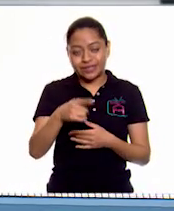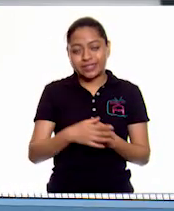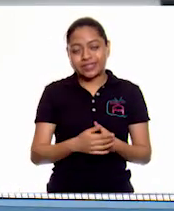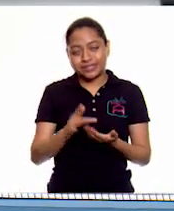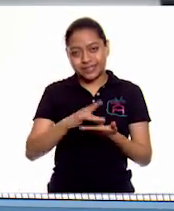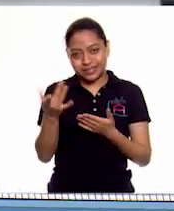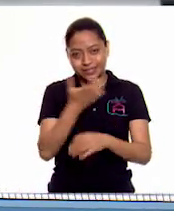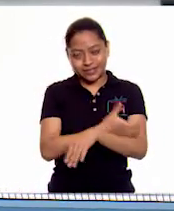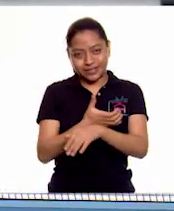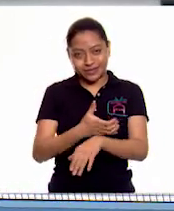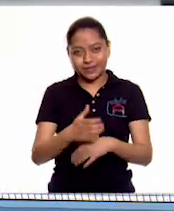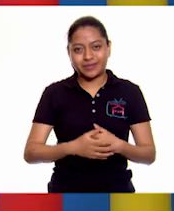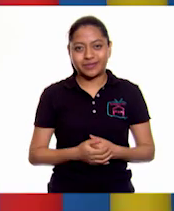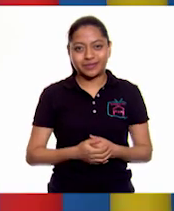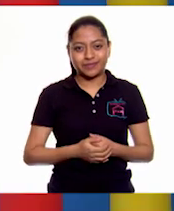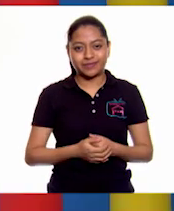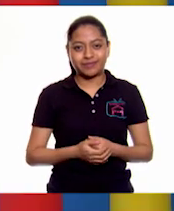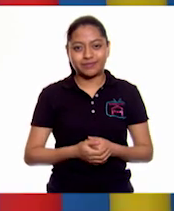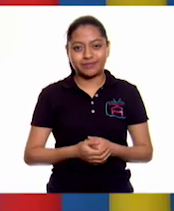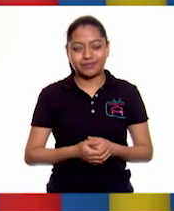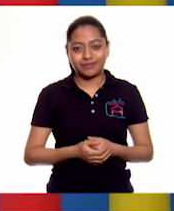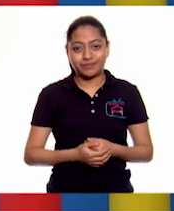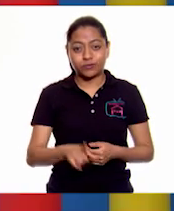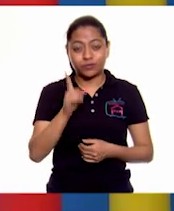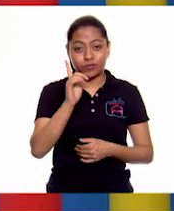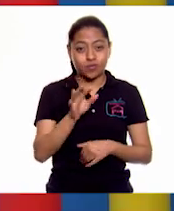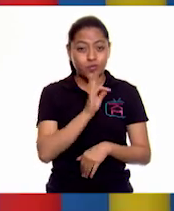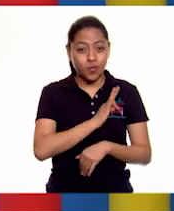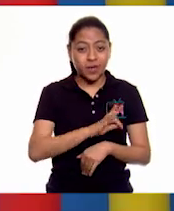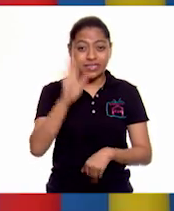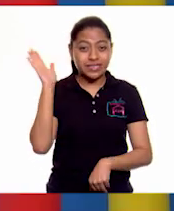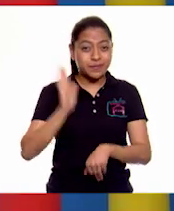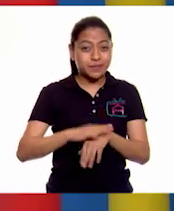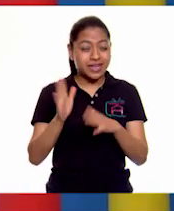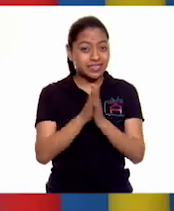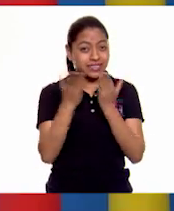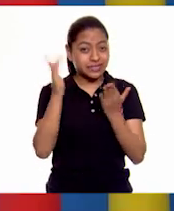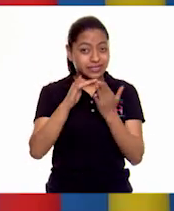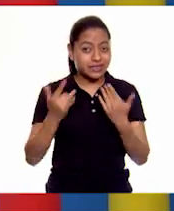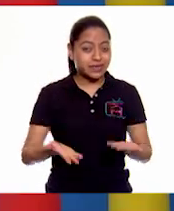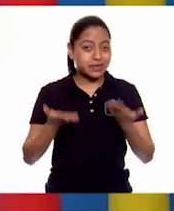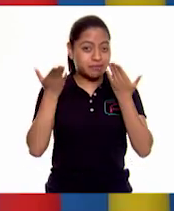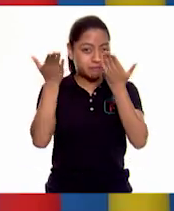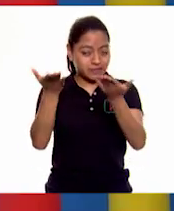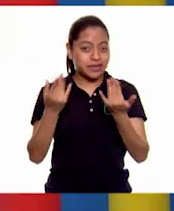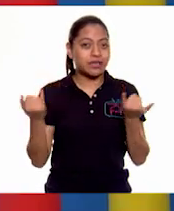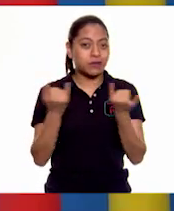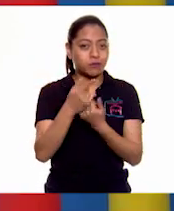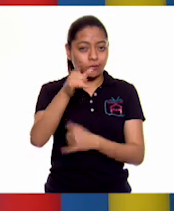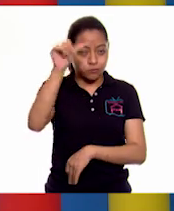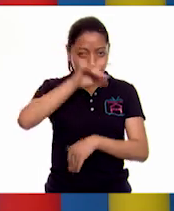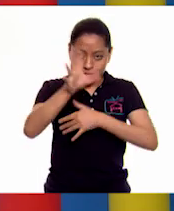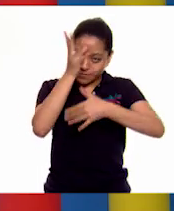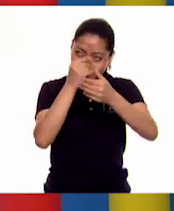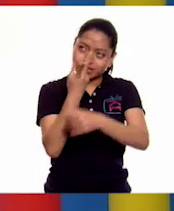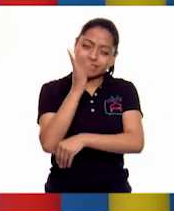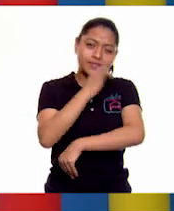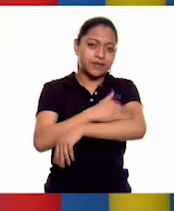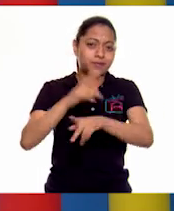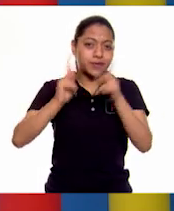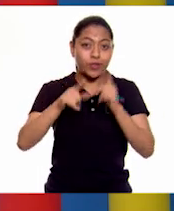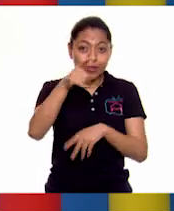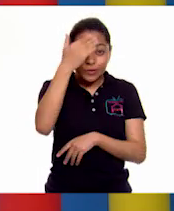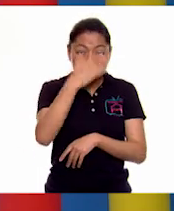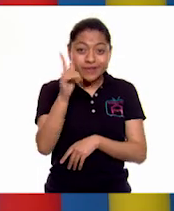por acompañarnos. Muchas gracias. Si te es posible, consulta otros libros y comenta el tema de hoy con tu familia. Si tienes la